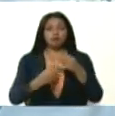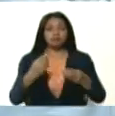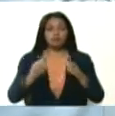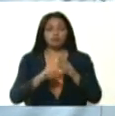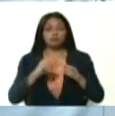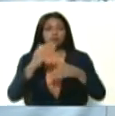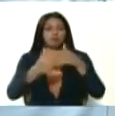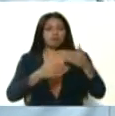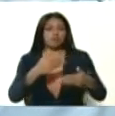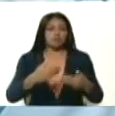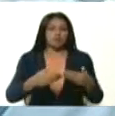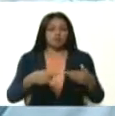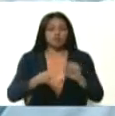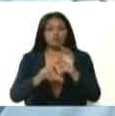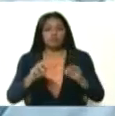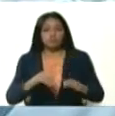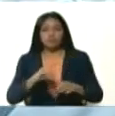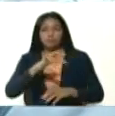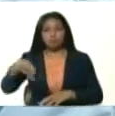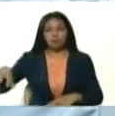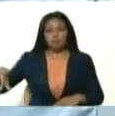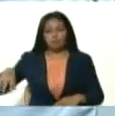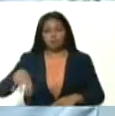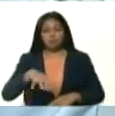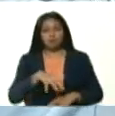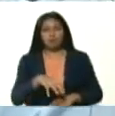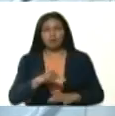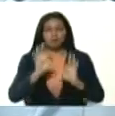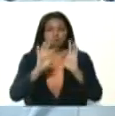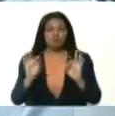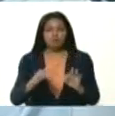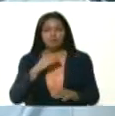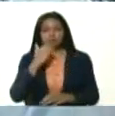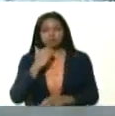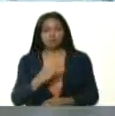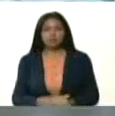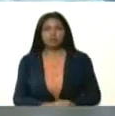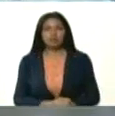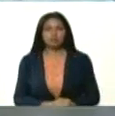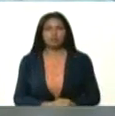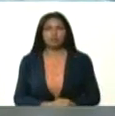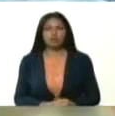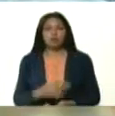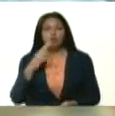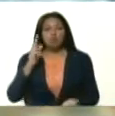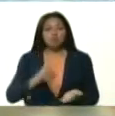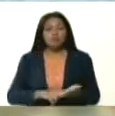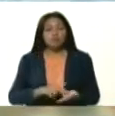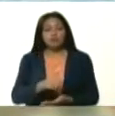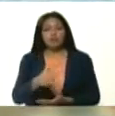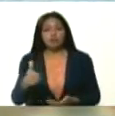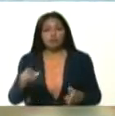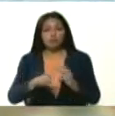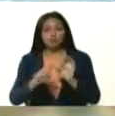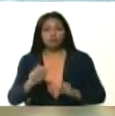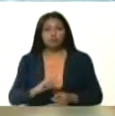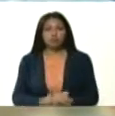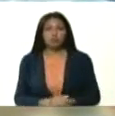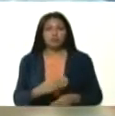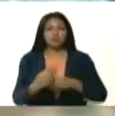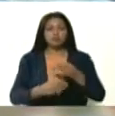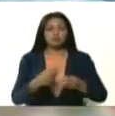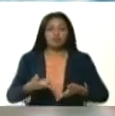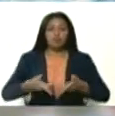aproximarnos a todos los estados de manera muy efectiva. Pero a eso se le complementó mi comandante en jefe que hicimos un